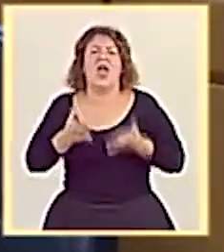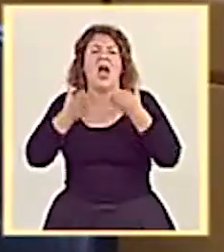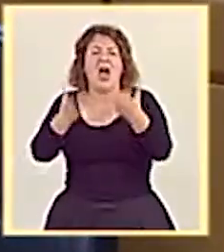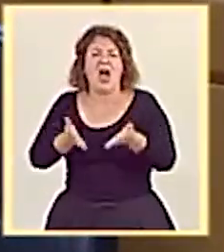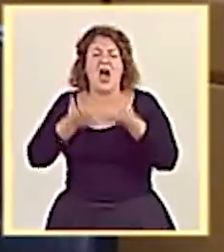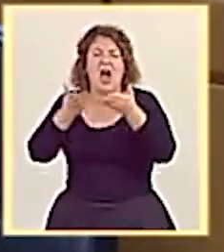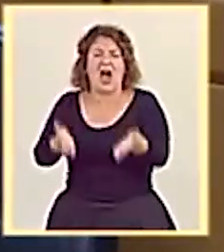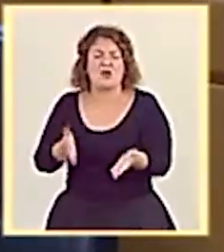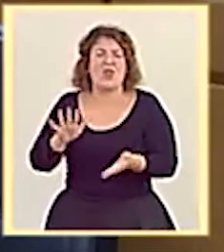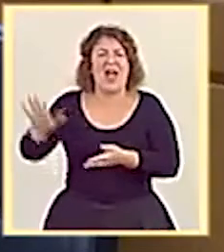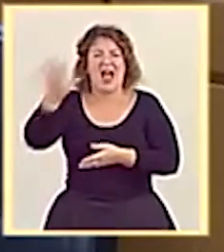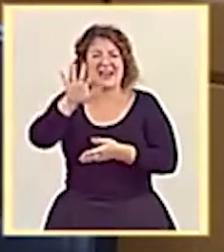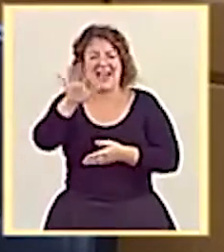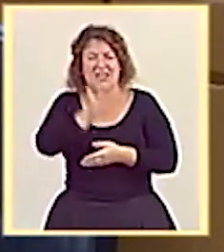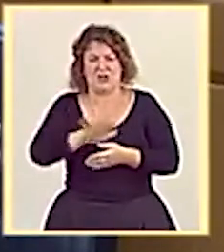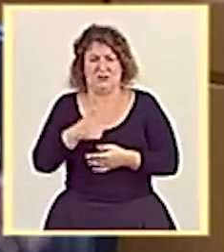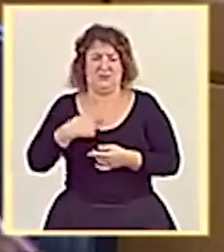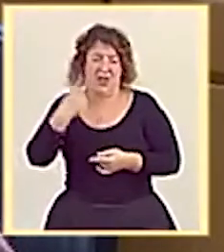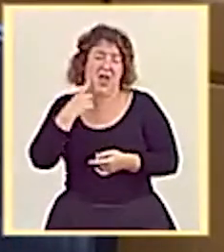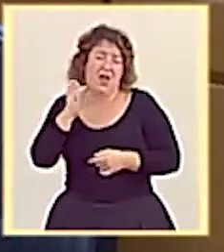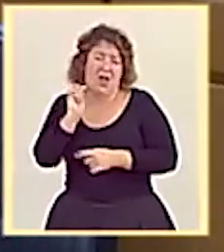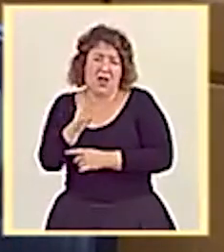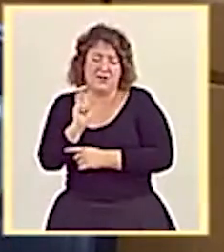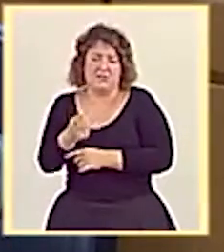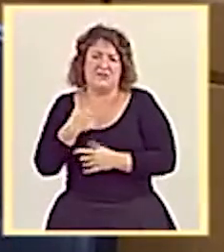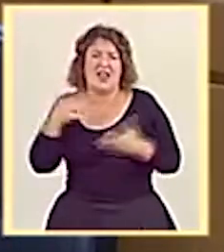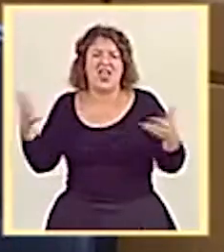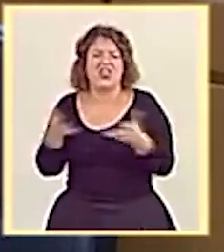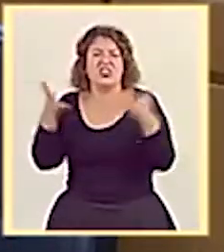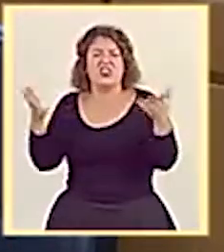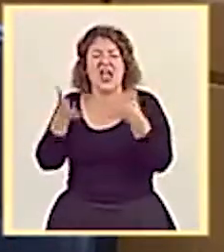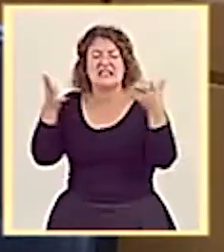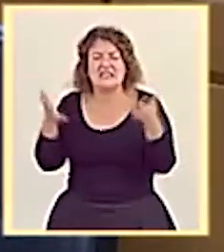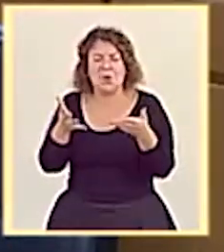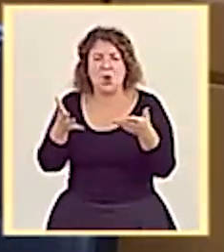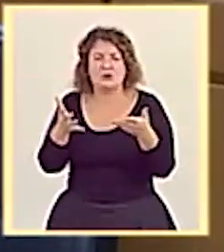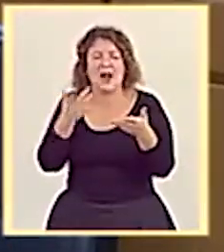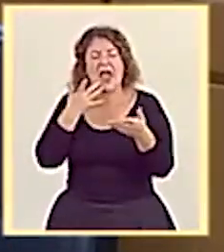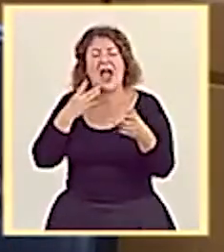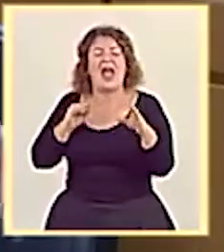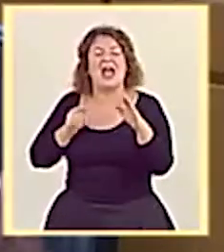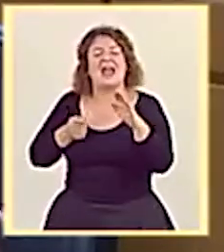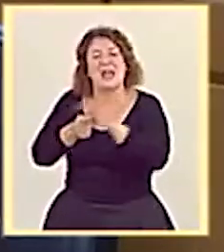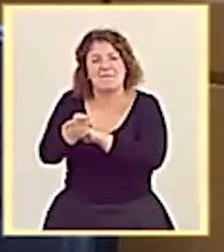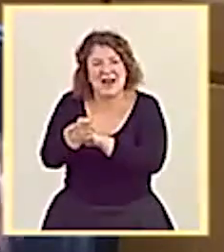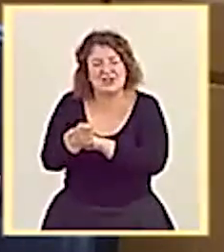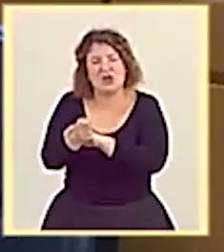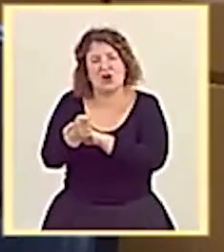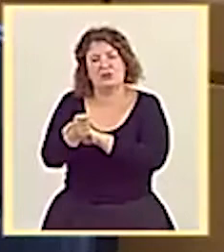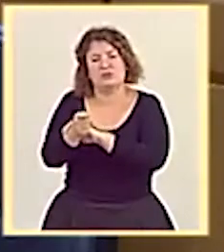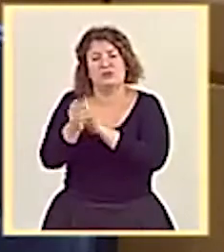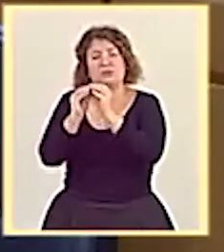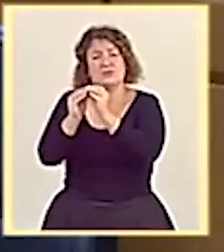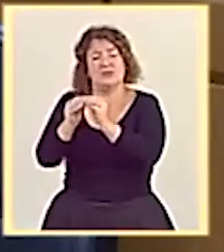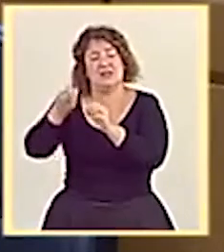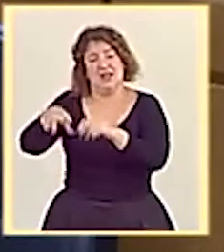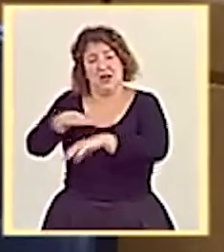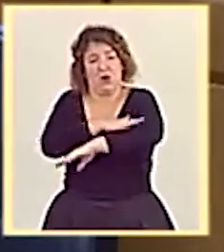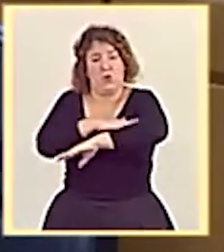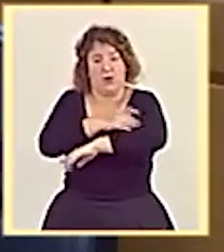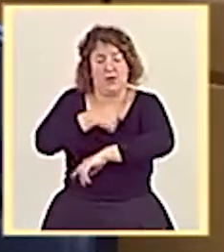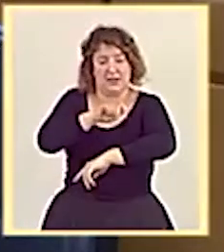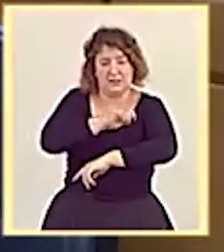regionales, donde usted recuerda que habitualmente los incentivos a la inversión lo desarrolla el Gobierno de España